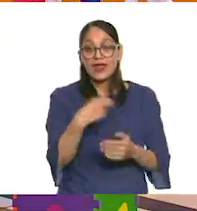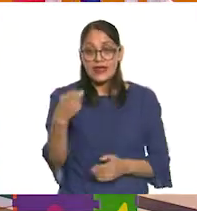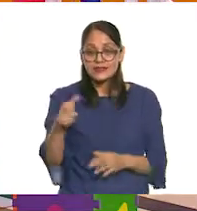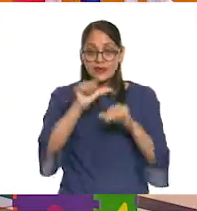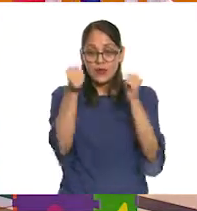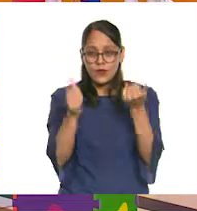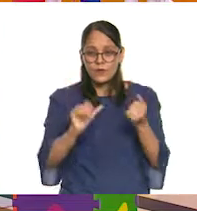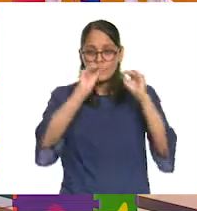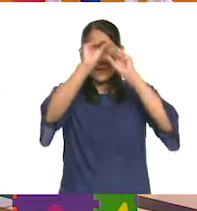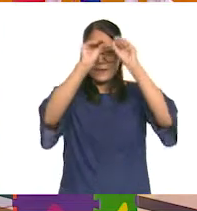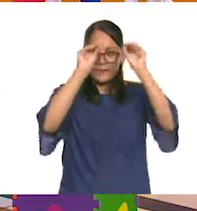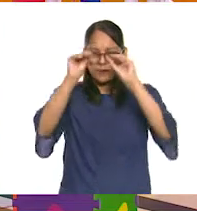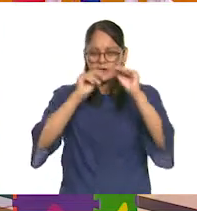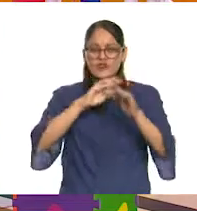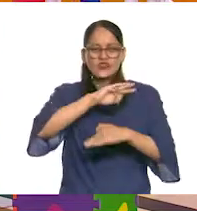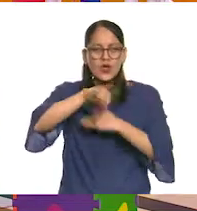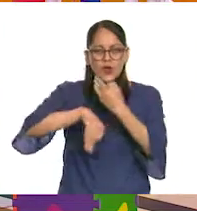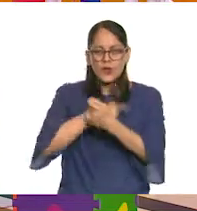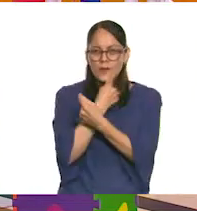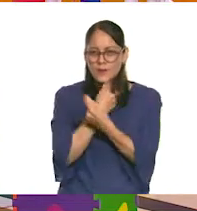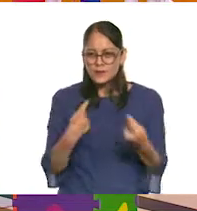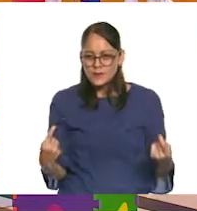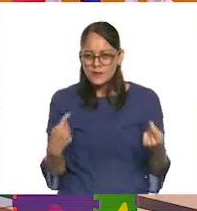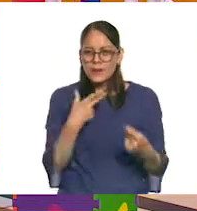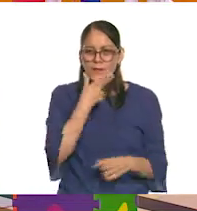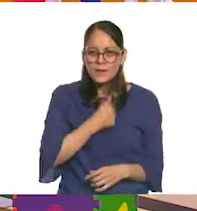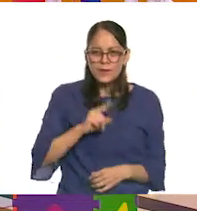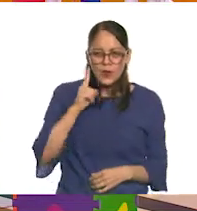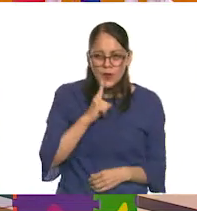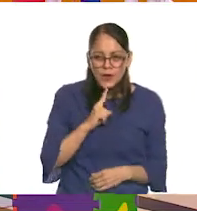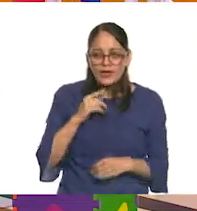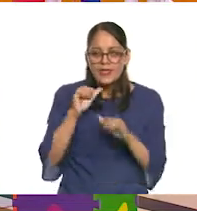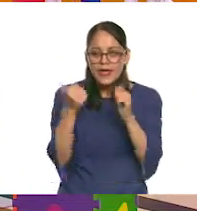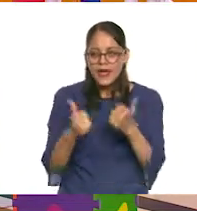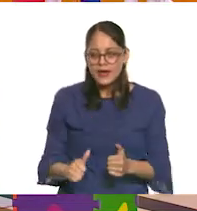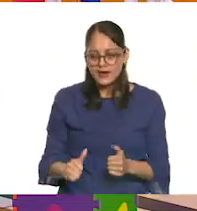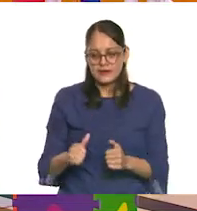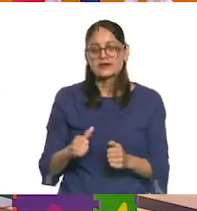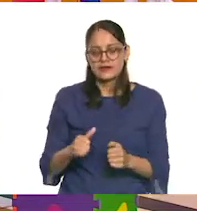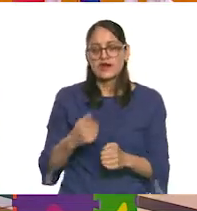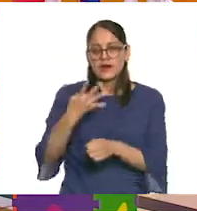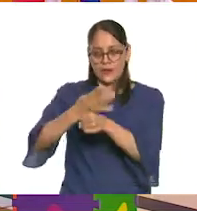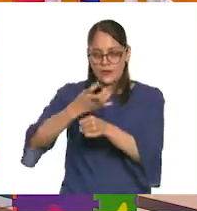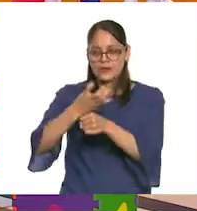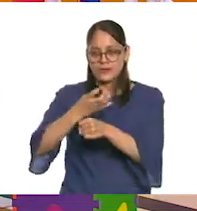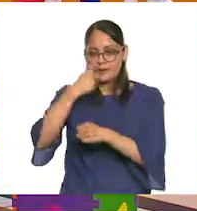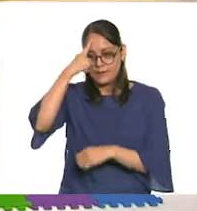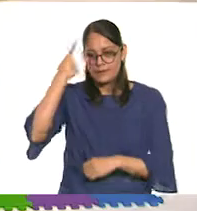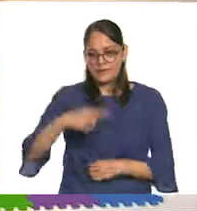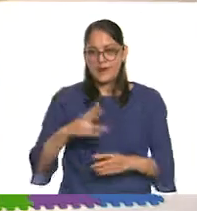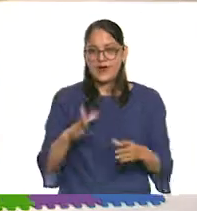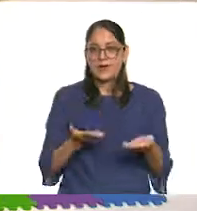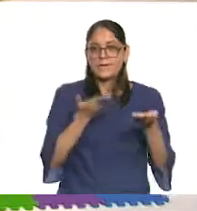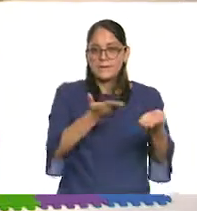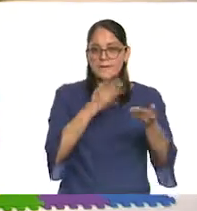es parte de todas las niñas y niños de artes de cuarto grado para las mamás. Exactamente. Ustedes son parte de toda esta